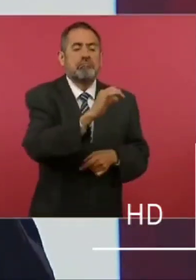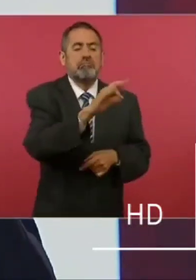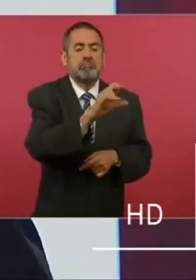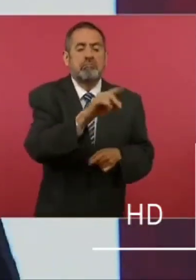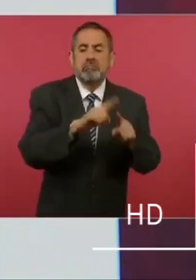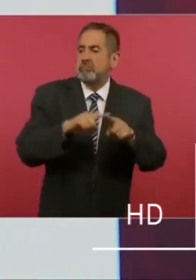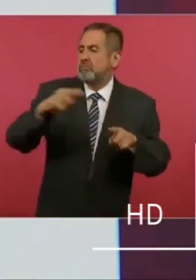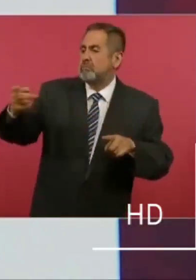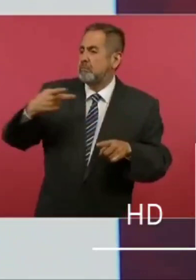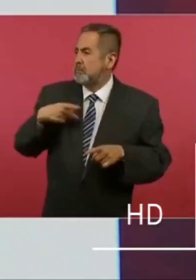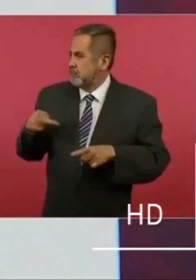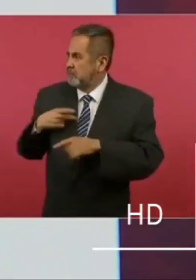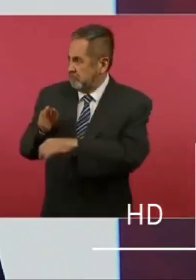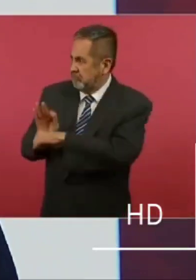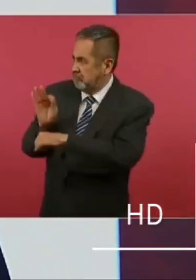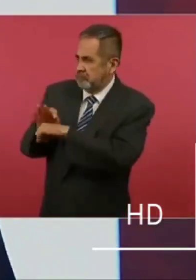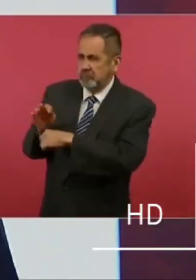AMLO.